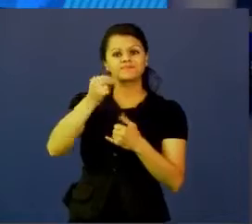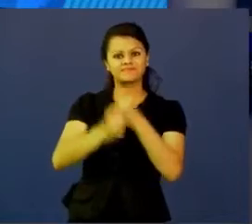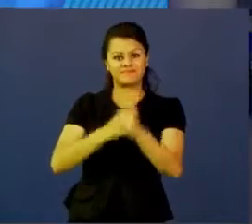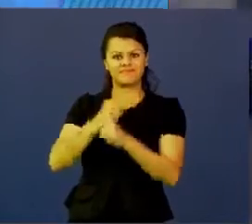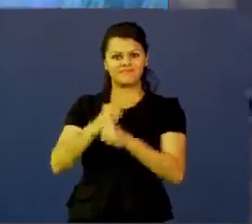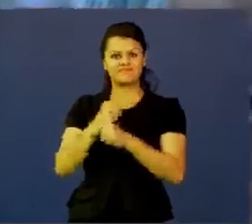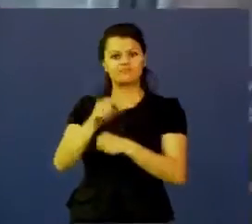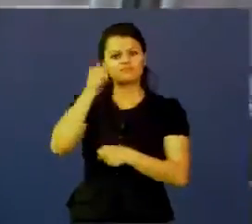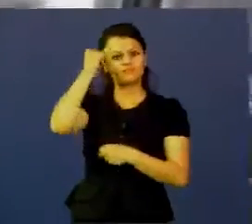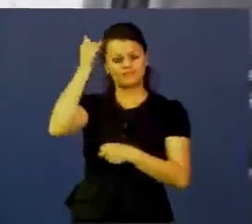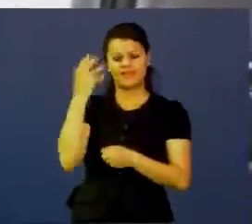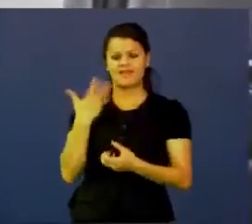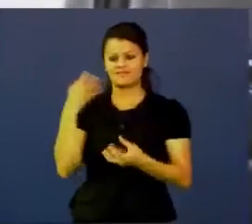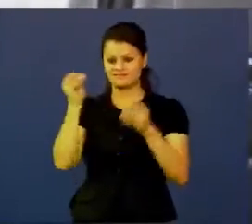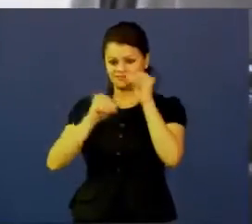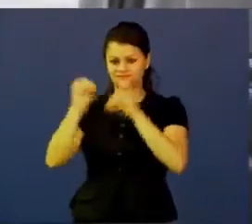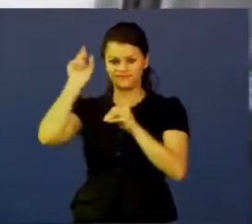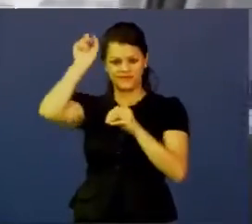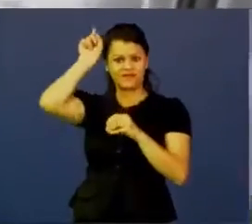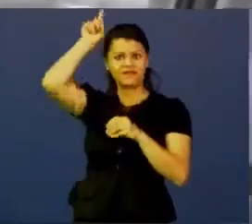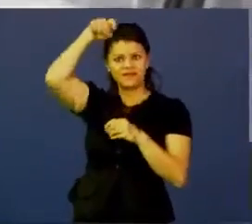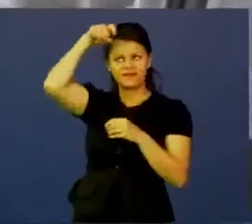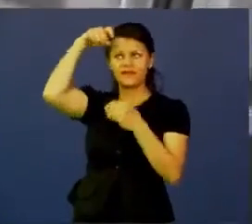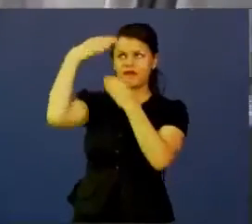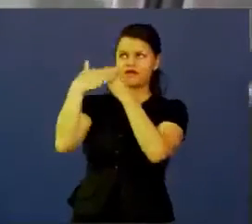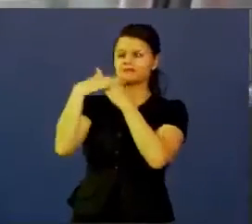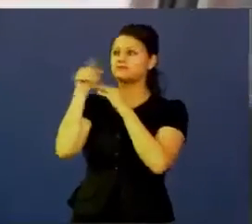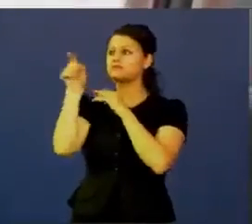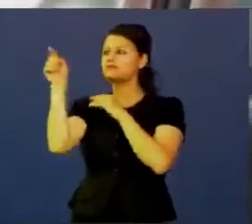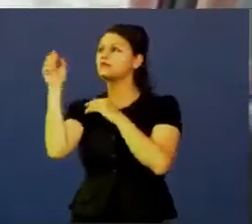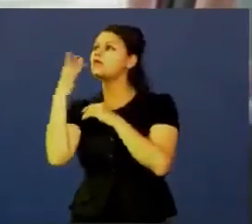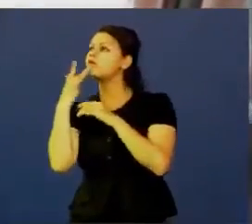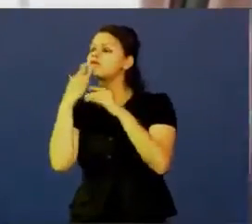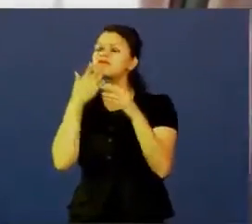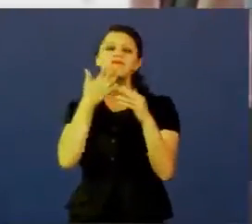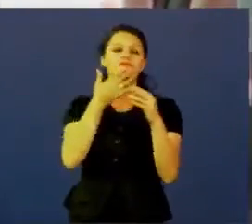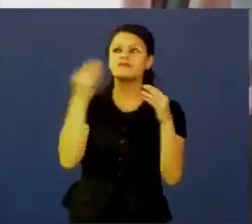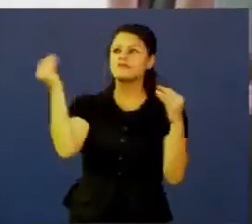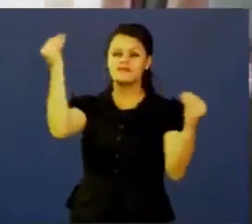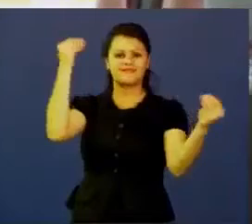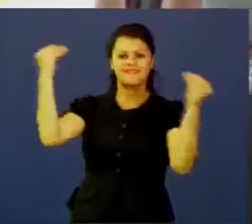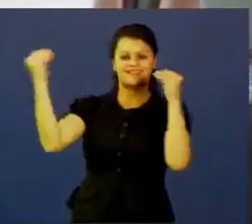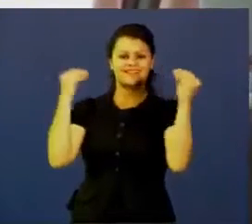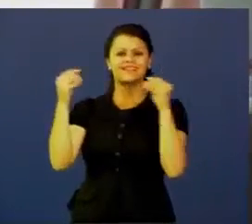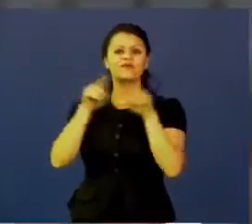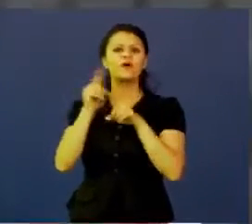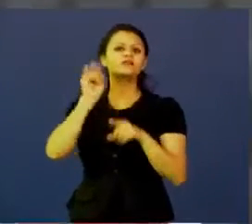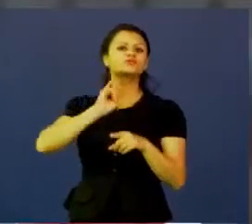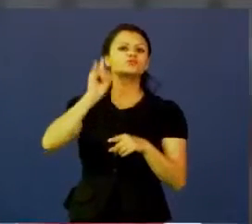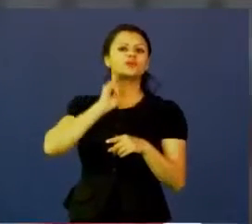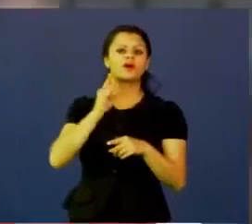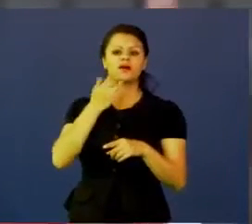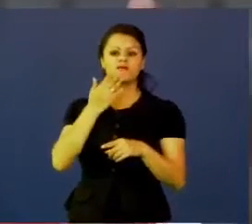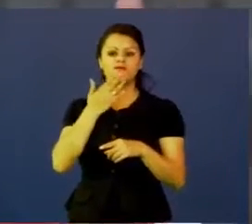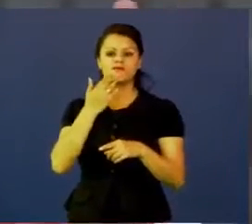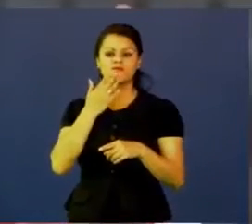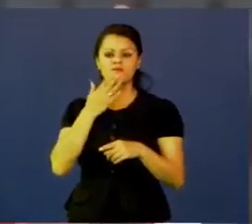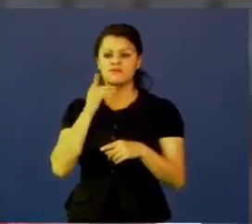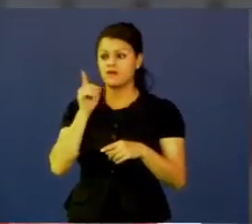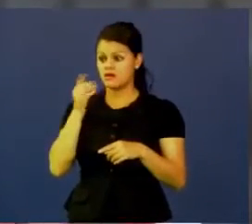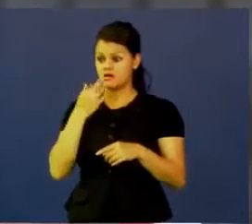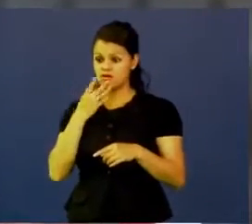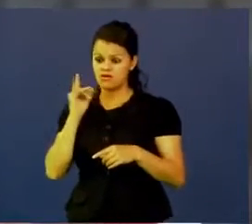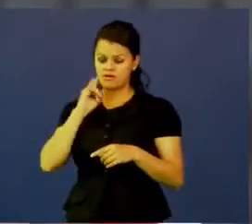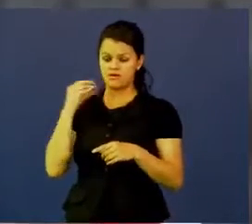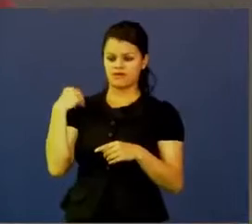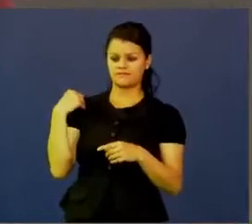permite identificar los colores a través de su frecuencia. Entonces, él básicamente lo que hace es oír los colores. Y hizo toda una